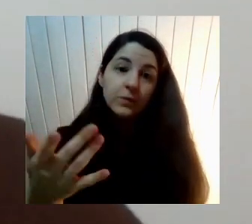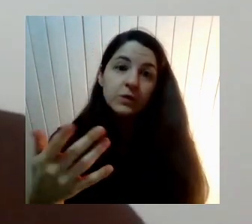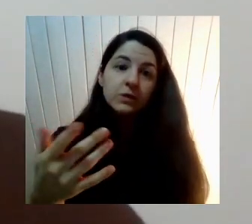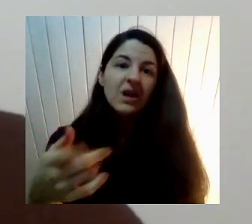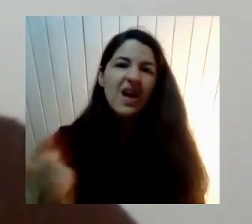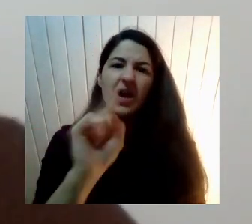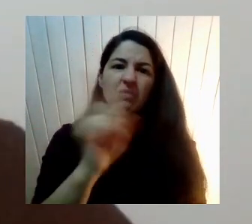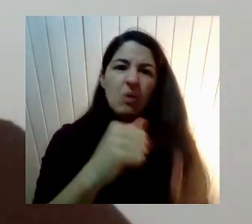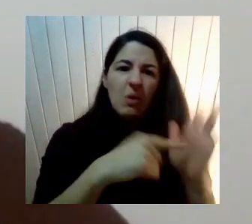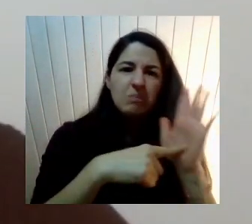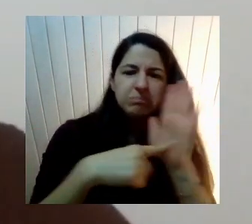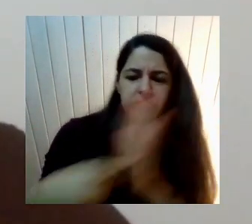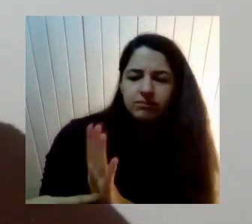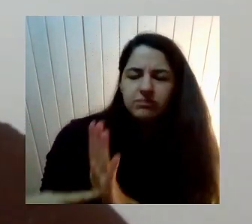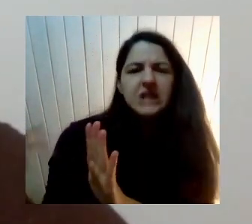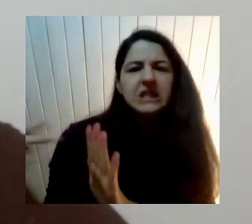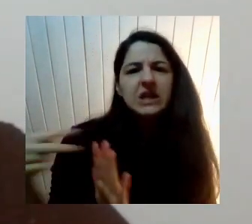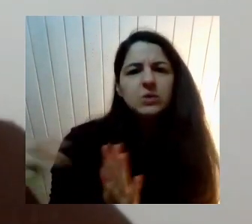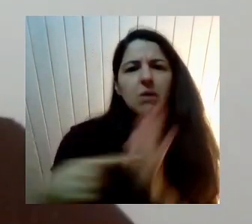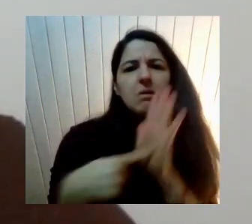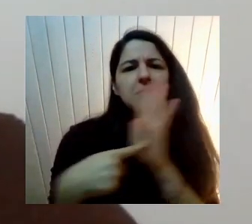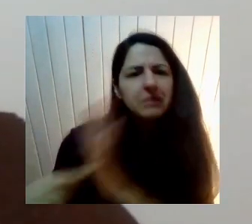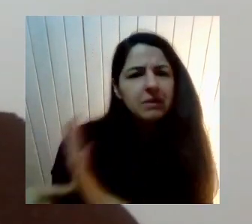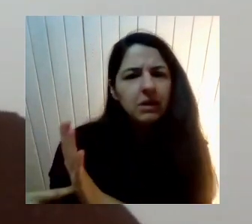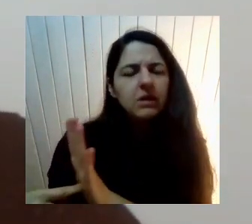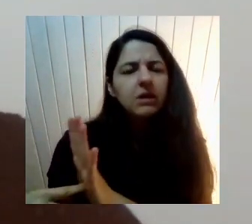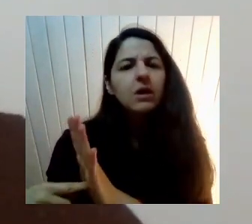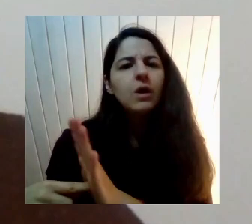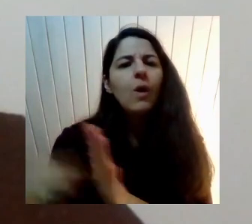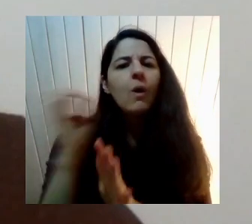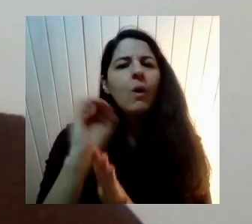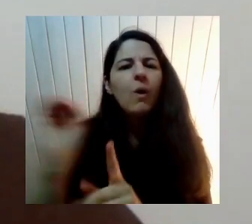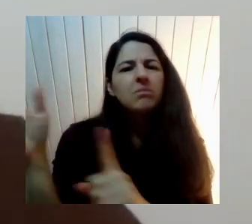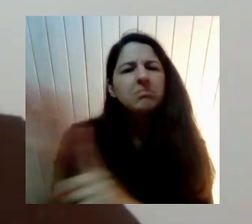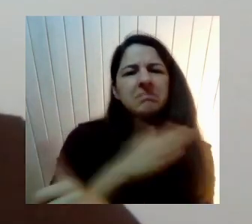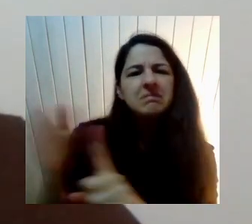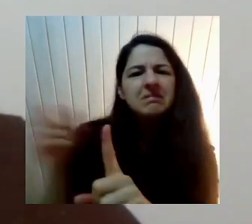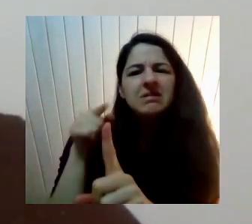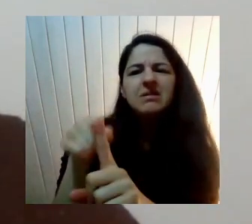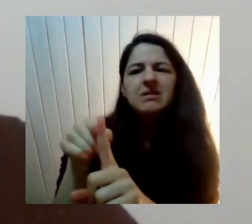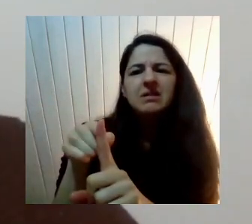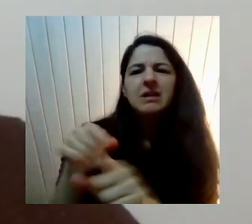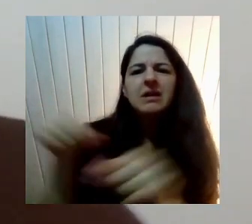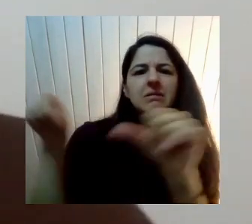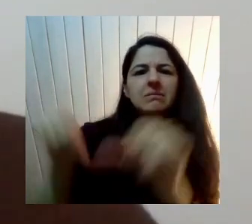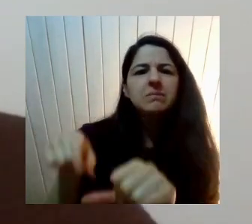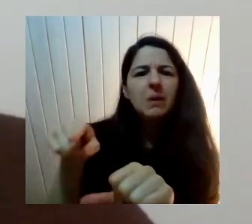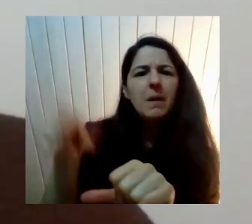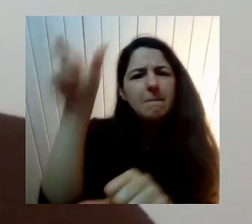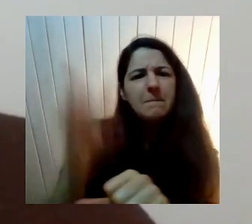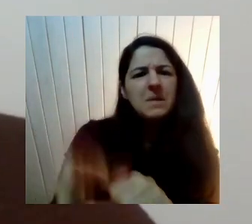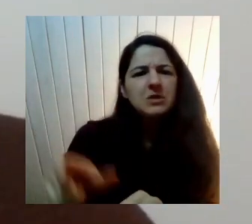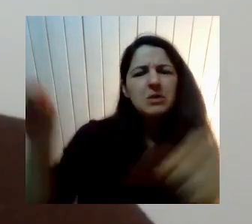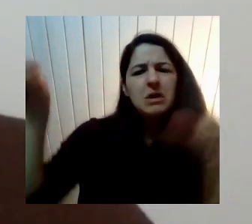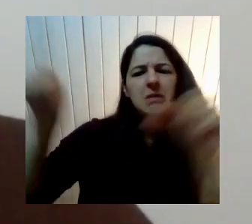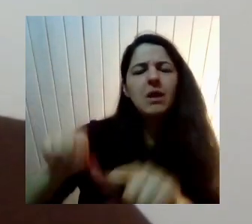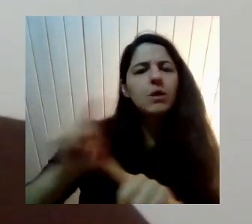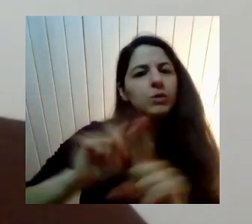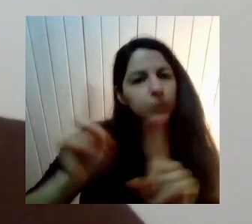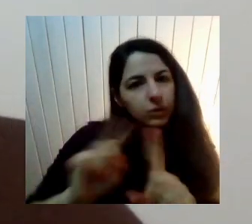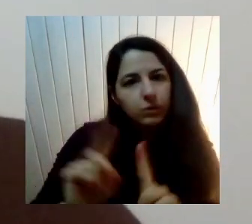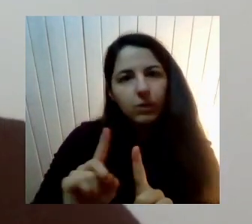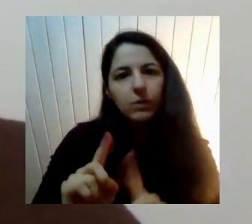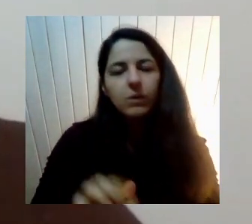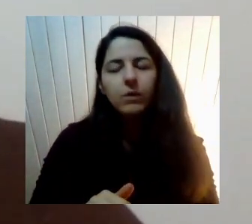deje De hacerle daño A las personas Que no son Como deberían ser Según la norma Y yo creo que Por eso es urgente Porque todas y todos Nos